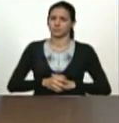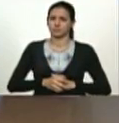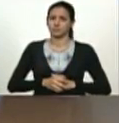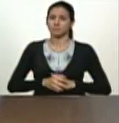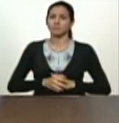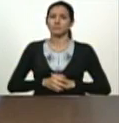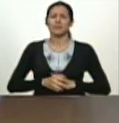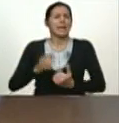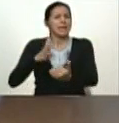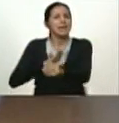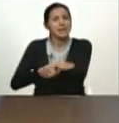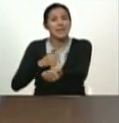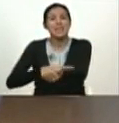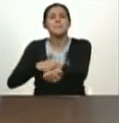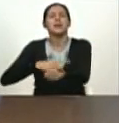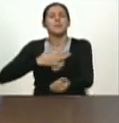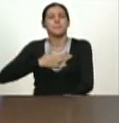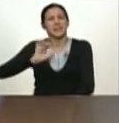querido hermano mayor.